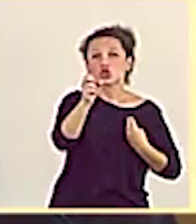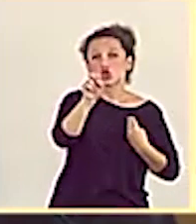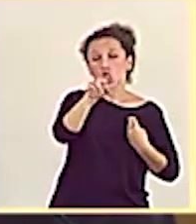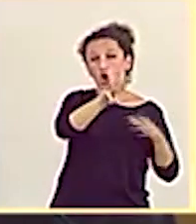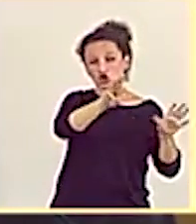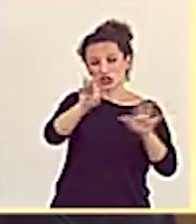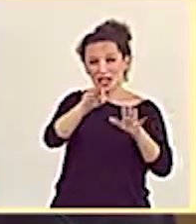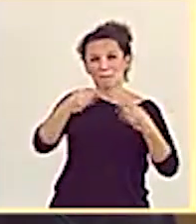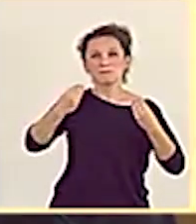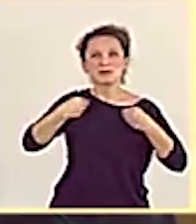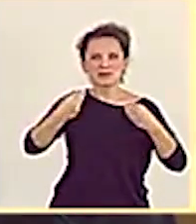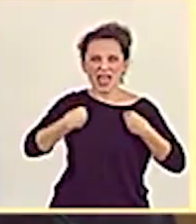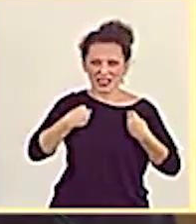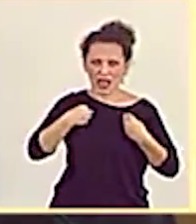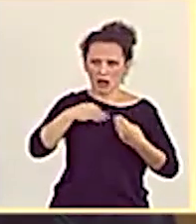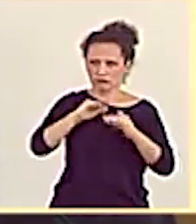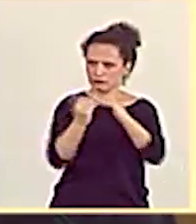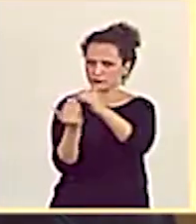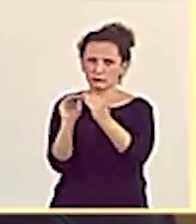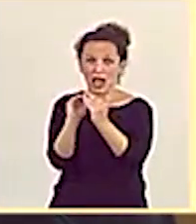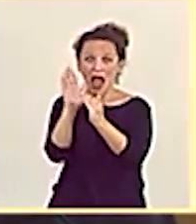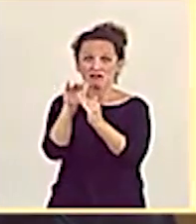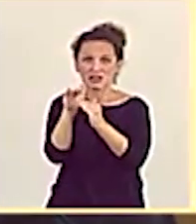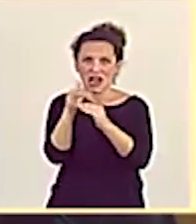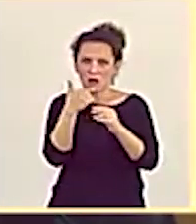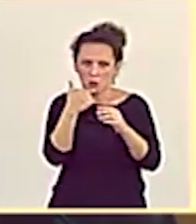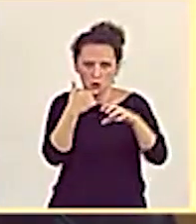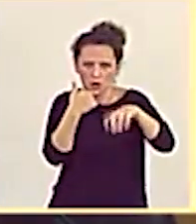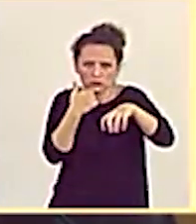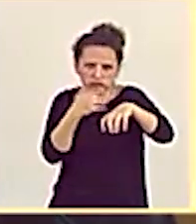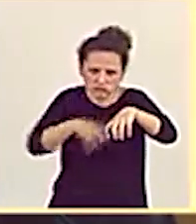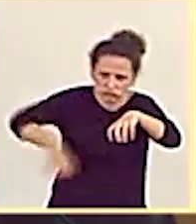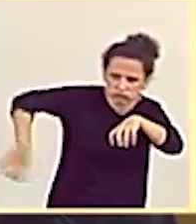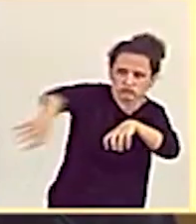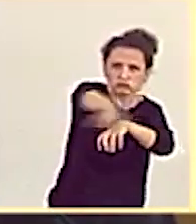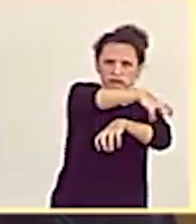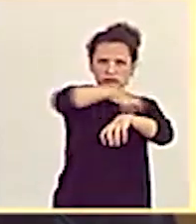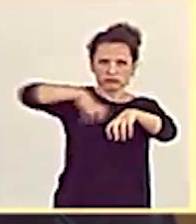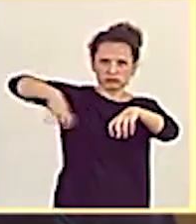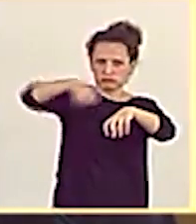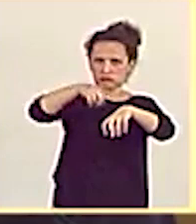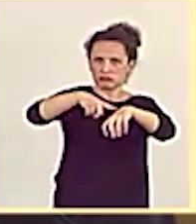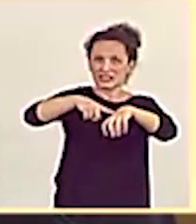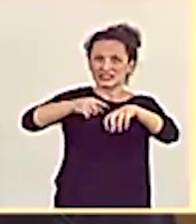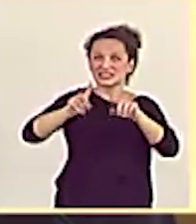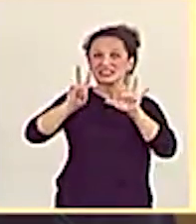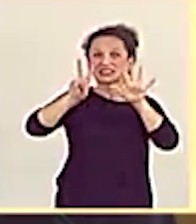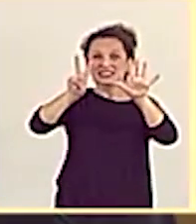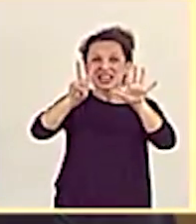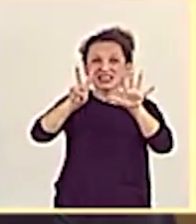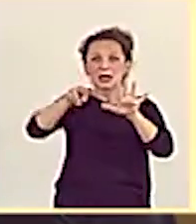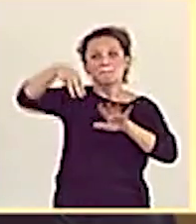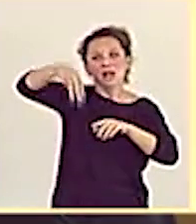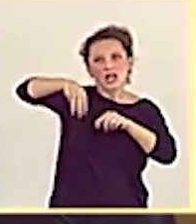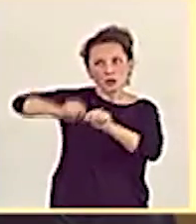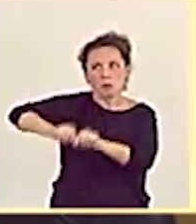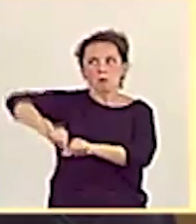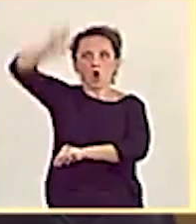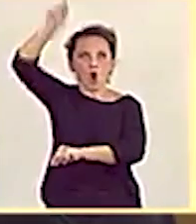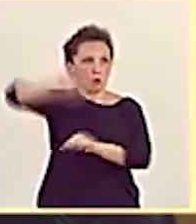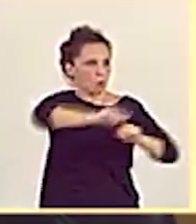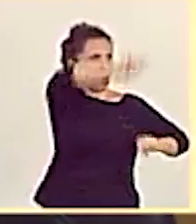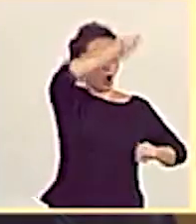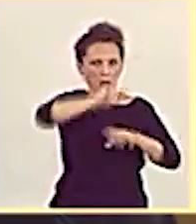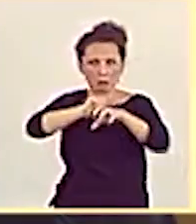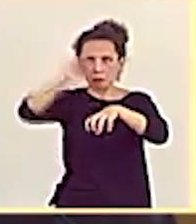viviendas y la cárcel se ha quedado como una isla inundable, ya que a alrededor se ha recrecido en siete metros de altura para evitar las inundaciones de